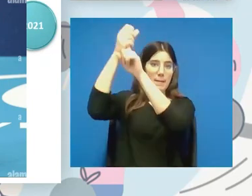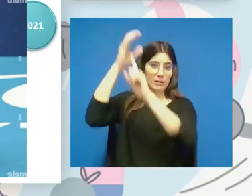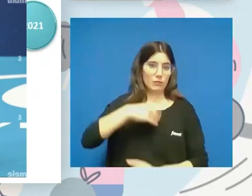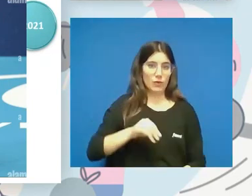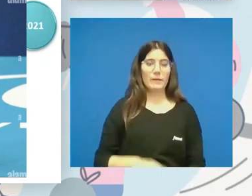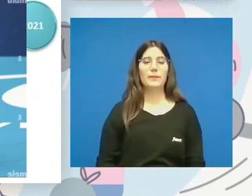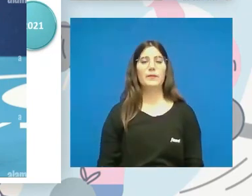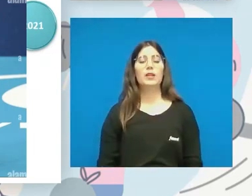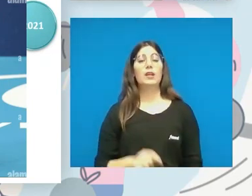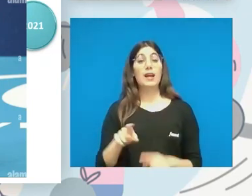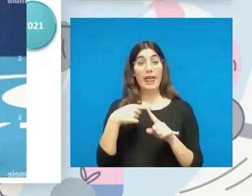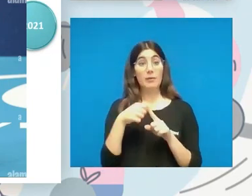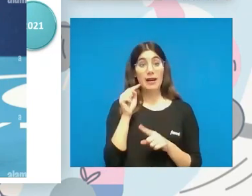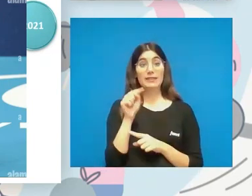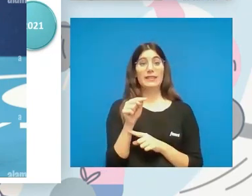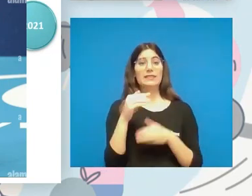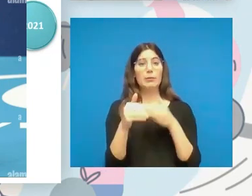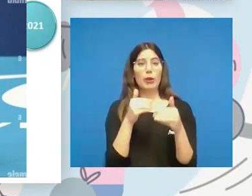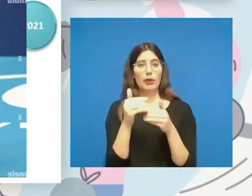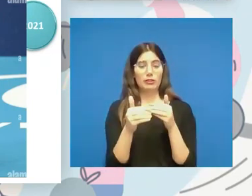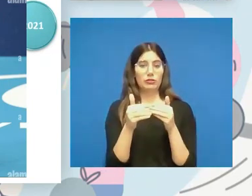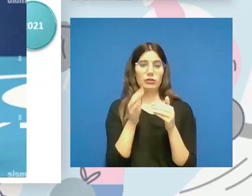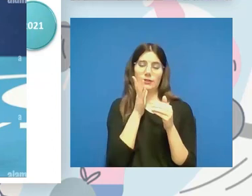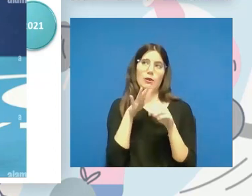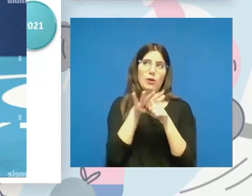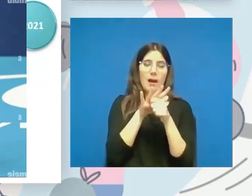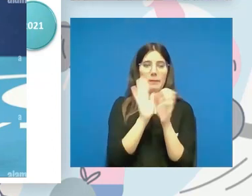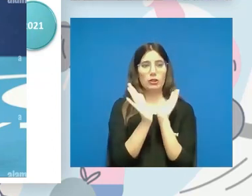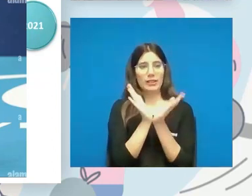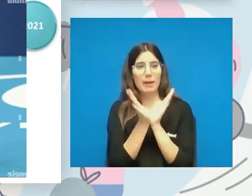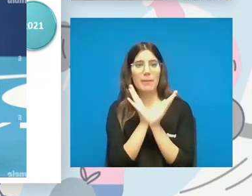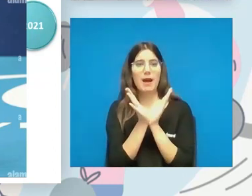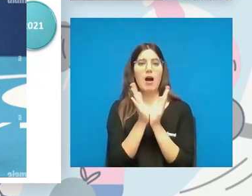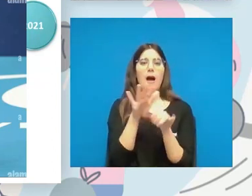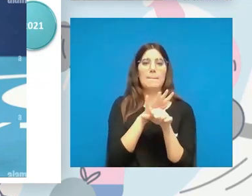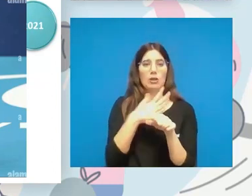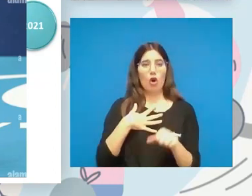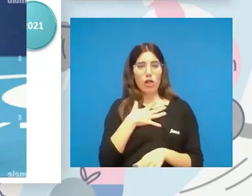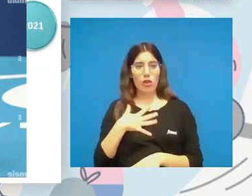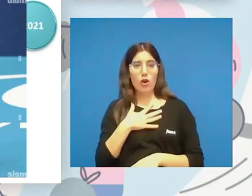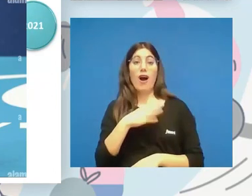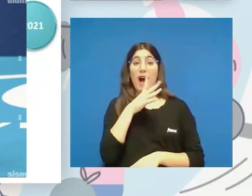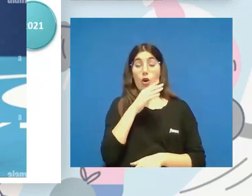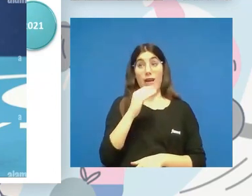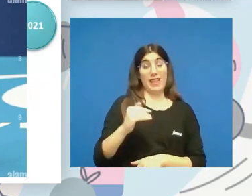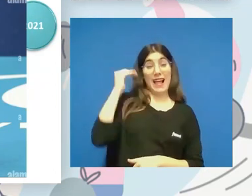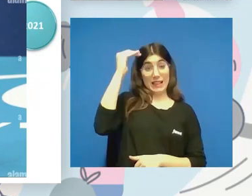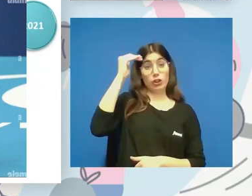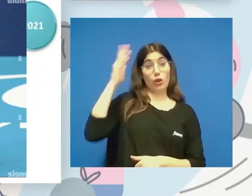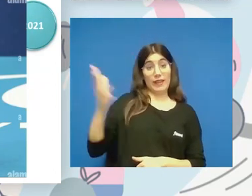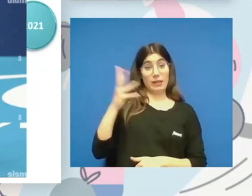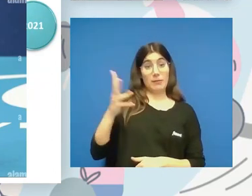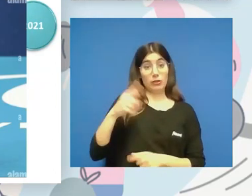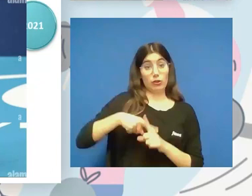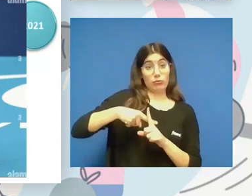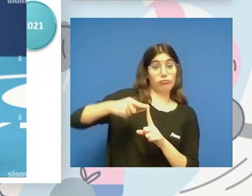Además, en este proceso que hemos pasado de un ámbito terapéutico, un ámbito de ocio a un ámbito ahora de alto rendimiento, el deporte, digamos, de alta